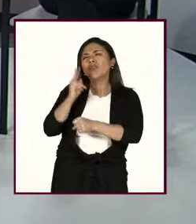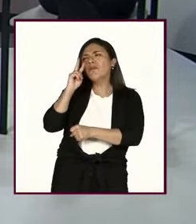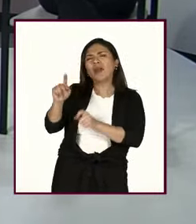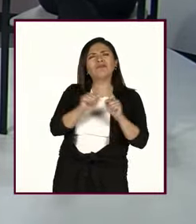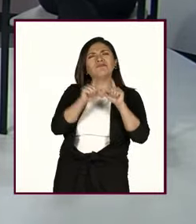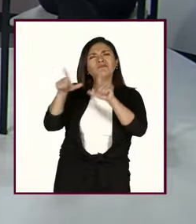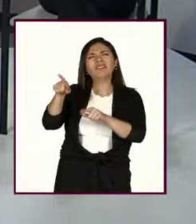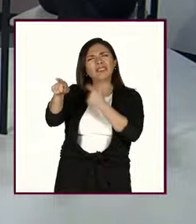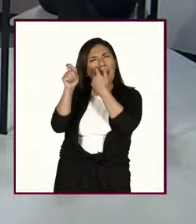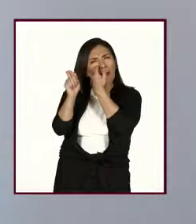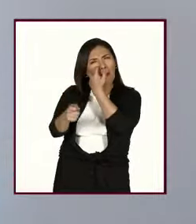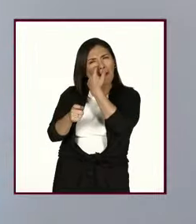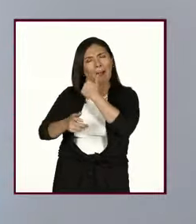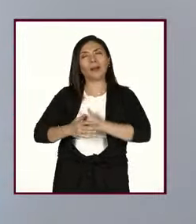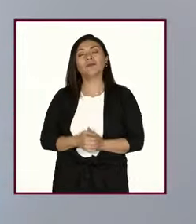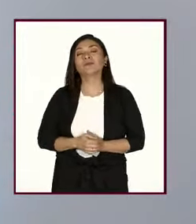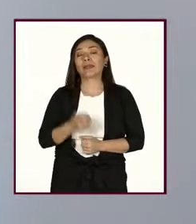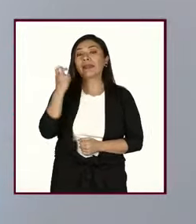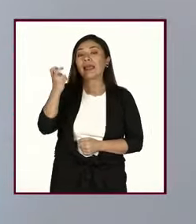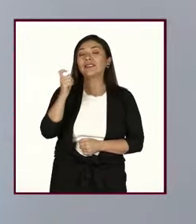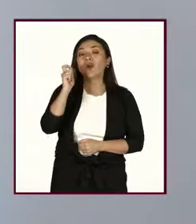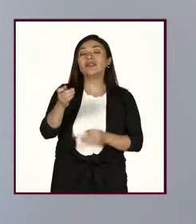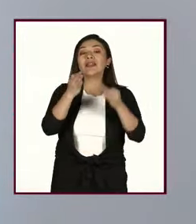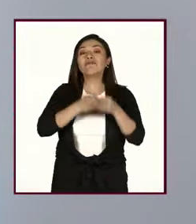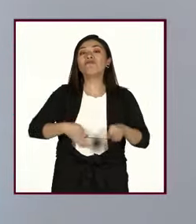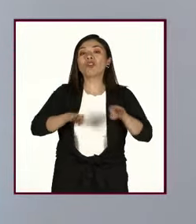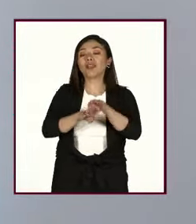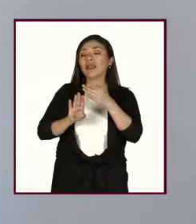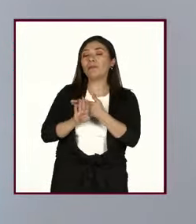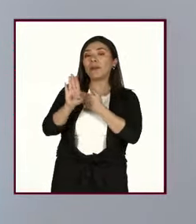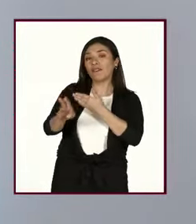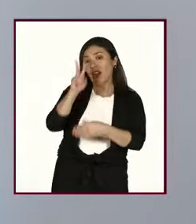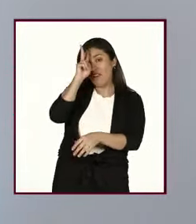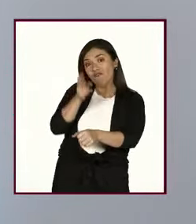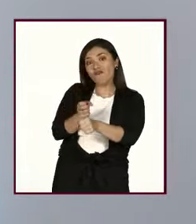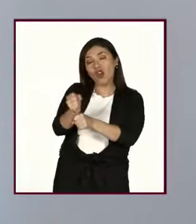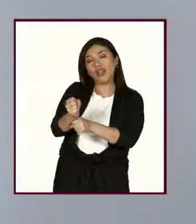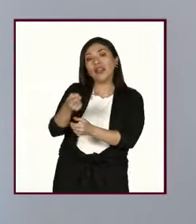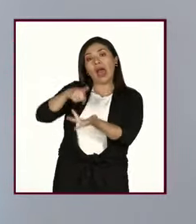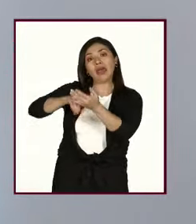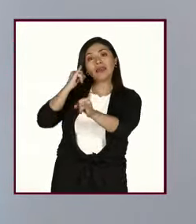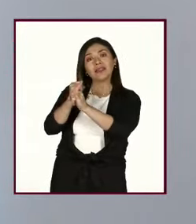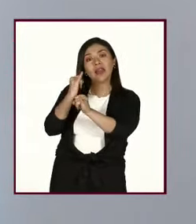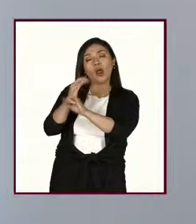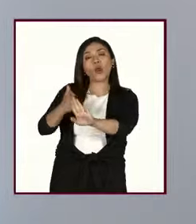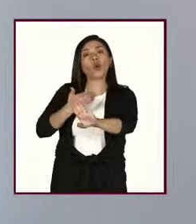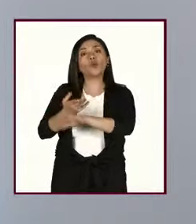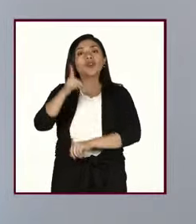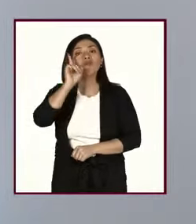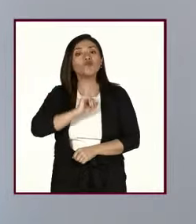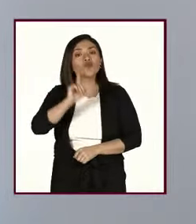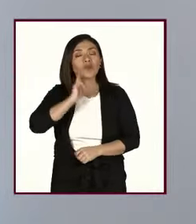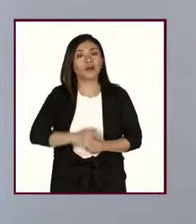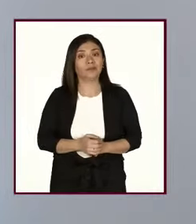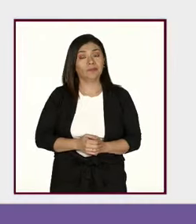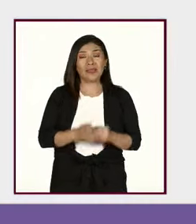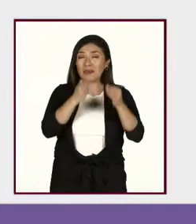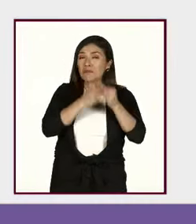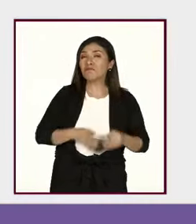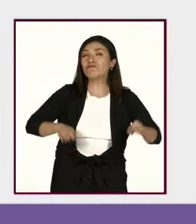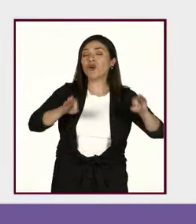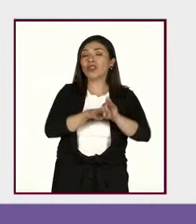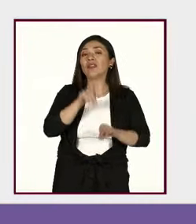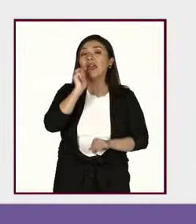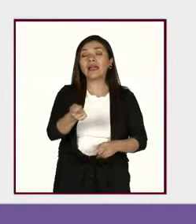lámina, Anabel? Pues la importancia de prevenir la violencia digital y mediática contra las mujeres y el papel tan importante